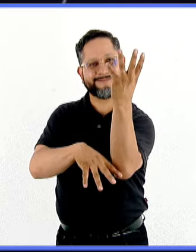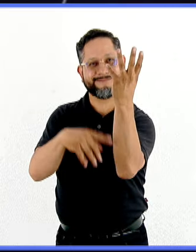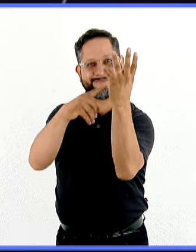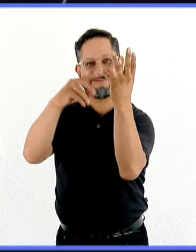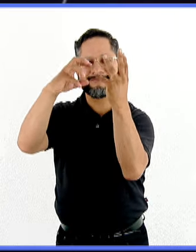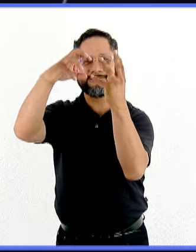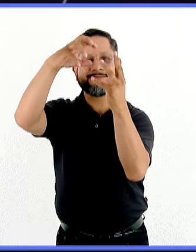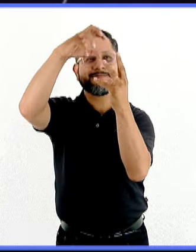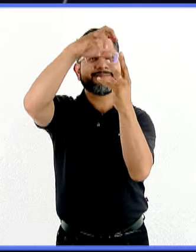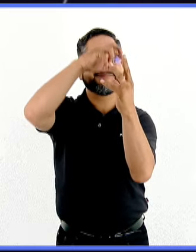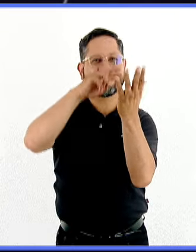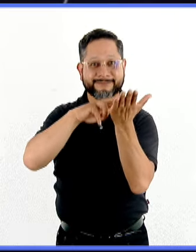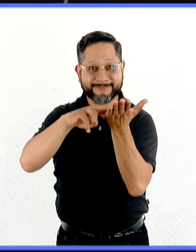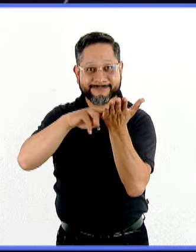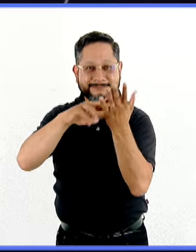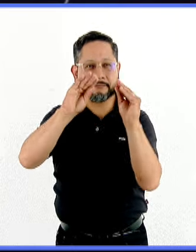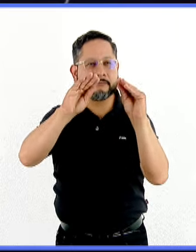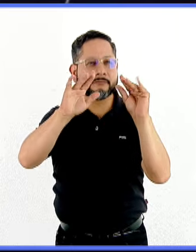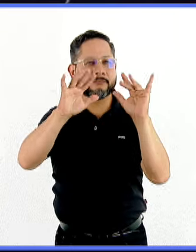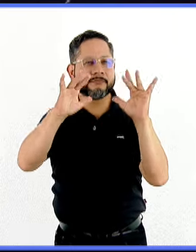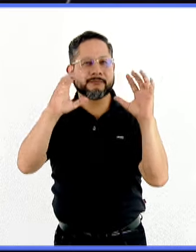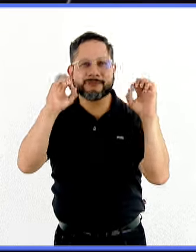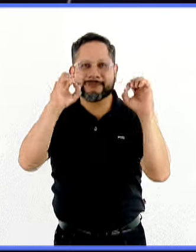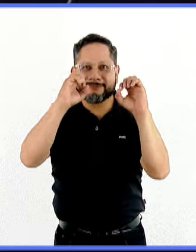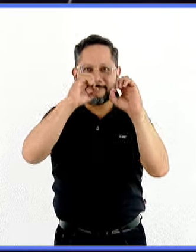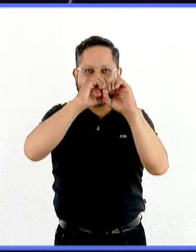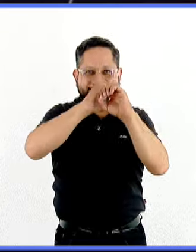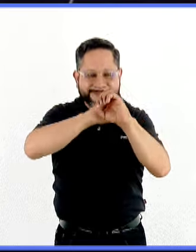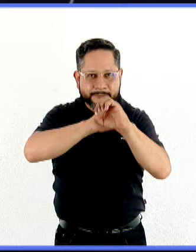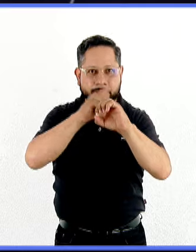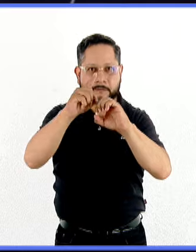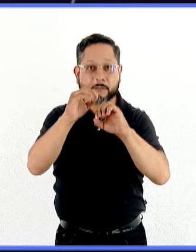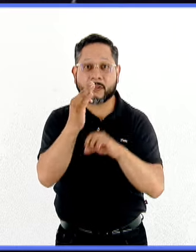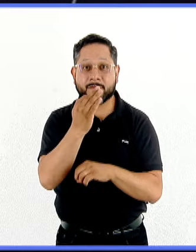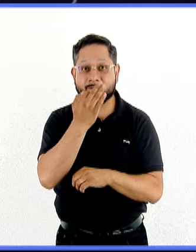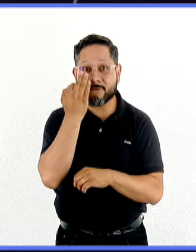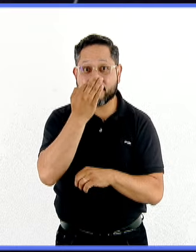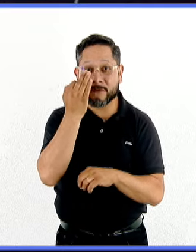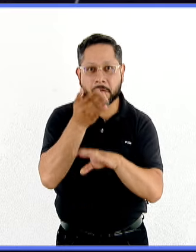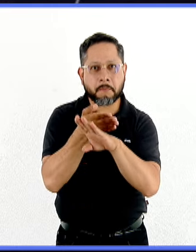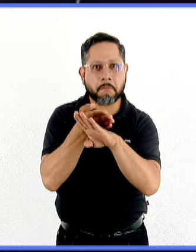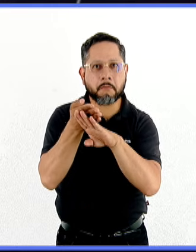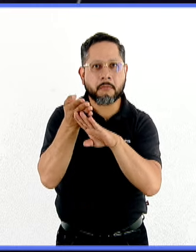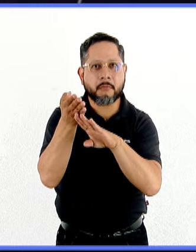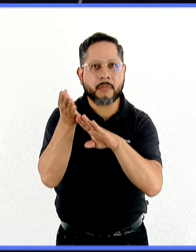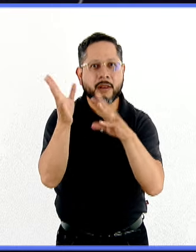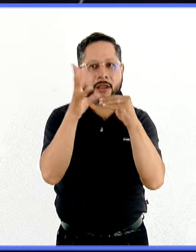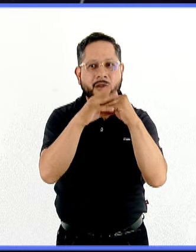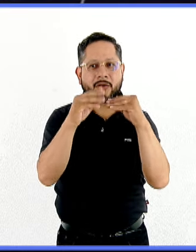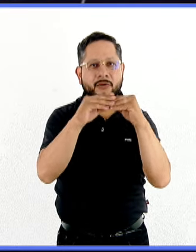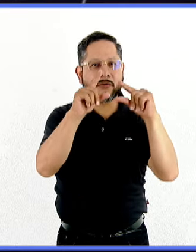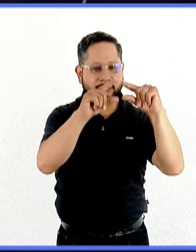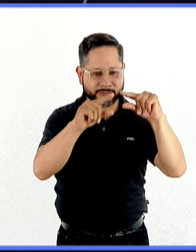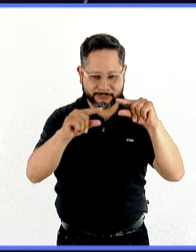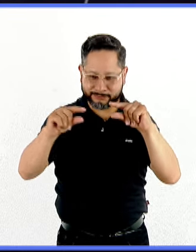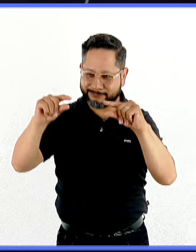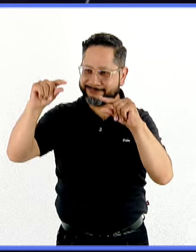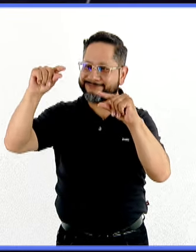ramas. Sus hojas van de verde brillante a verde oscuro. Sus flores son blancas y su fruto es una valla pendular de